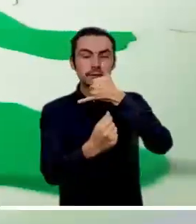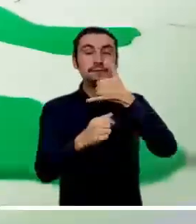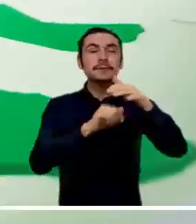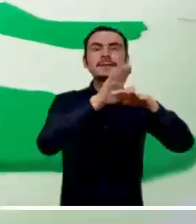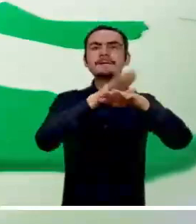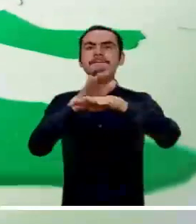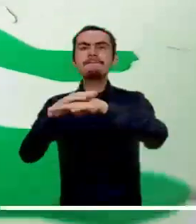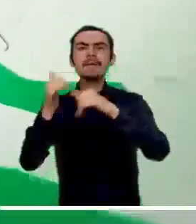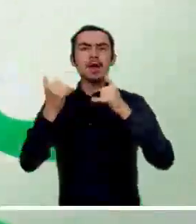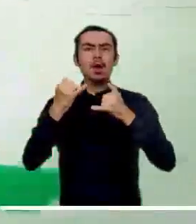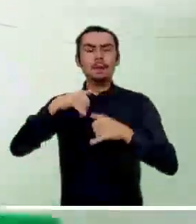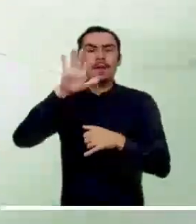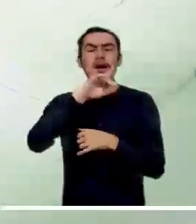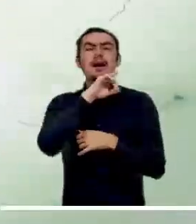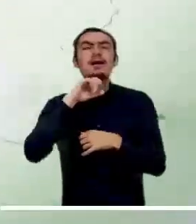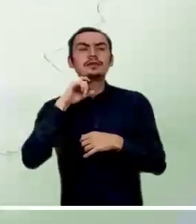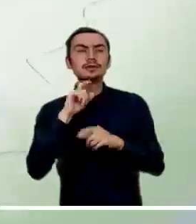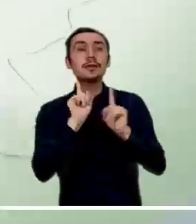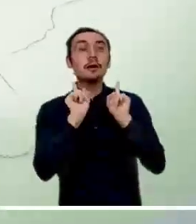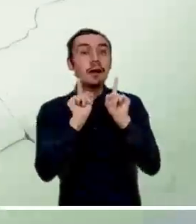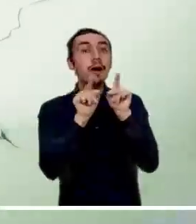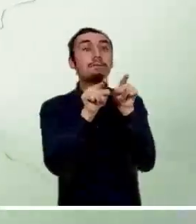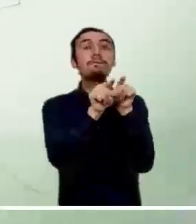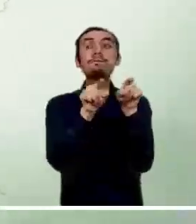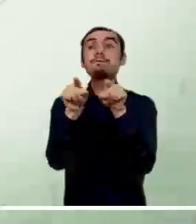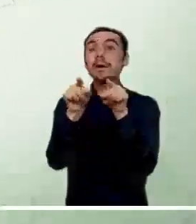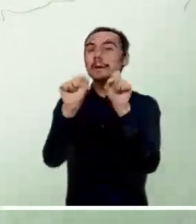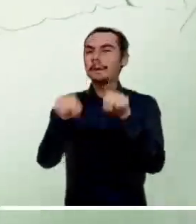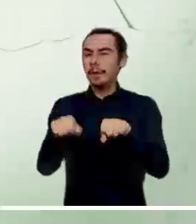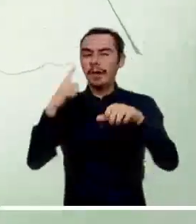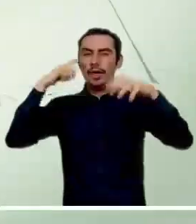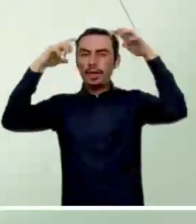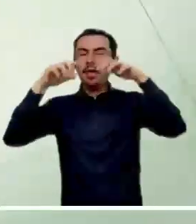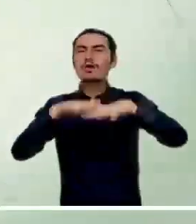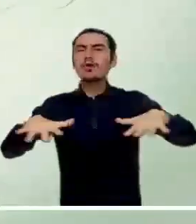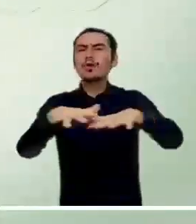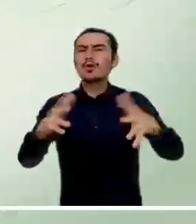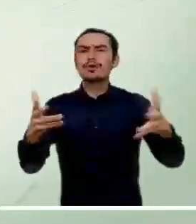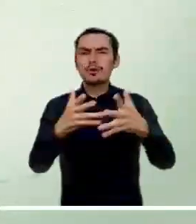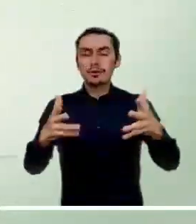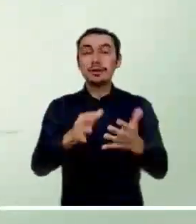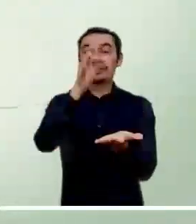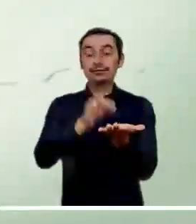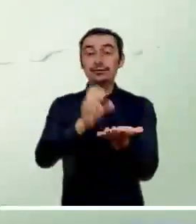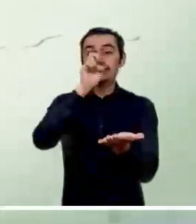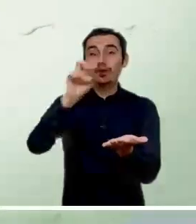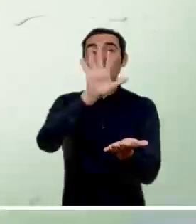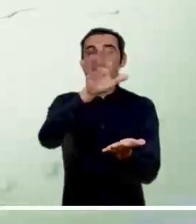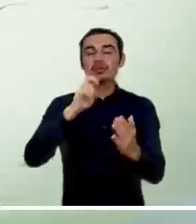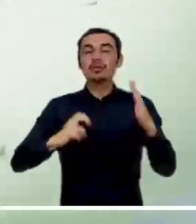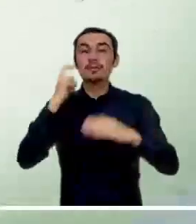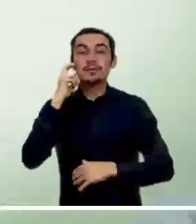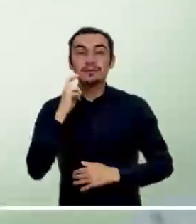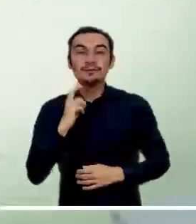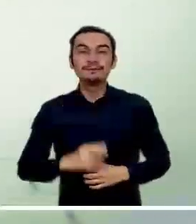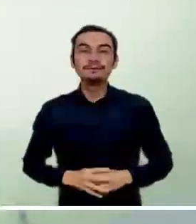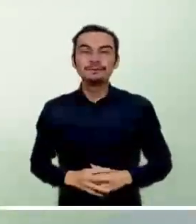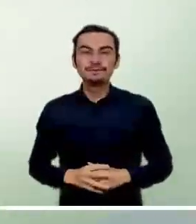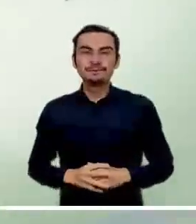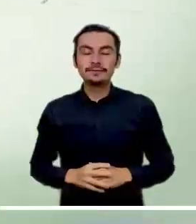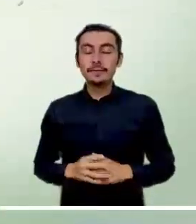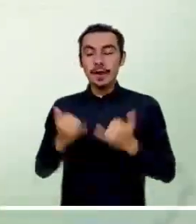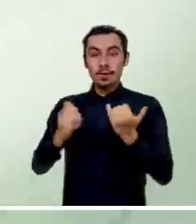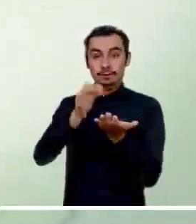Tampoco se descartan precipitaciones ligeras en Valle del Cauca, Cauca y Nariño. La nubosidad activará algunas